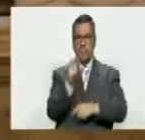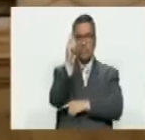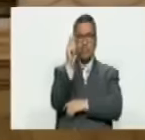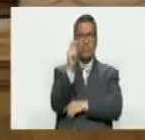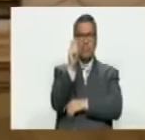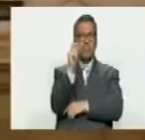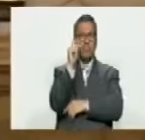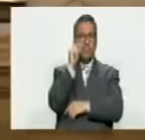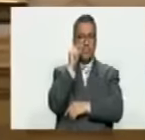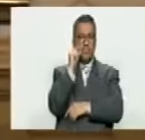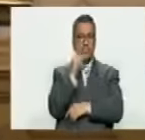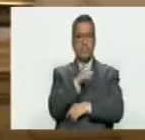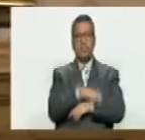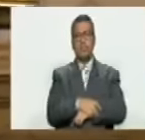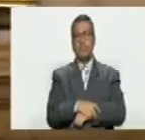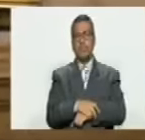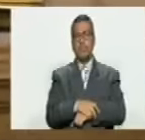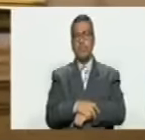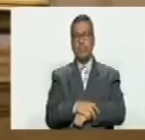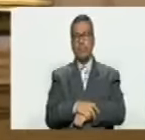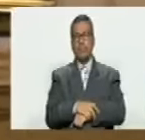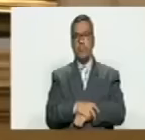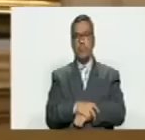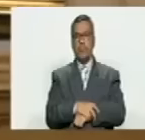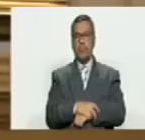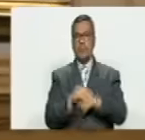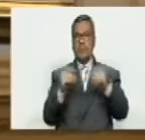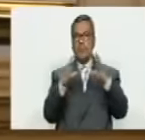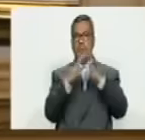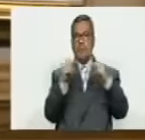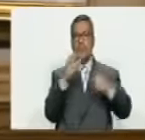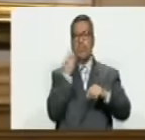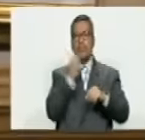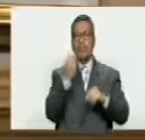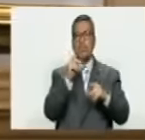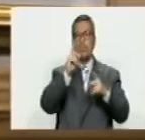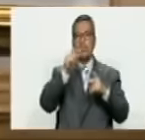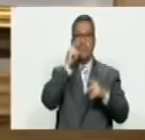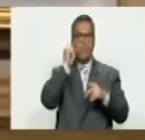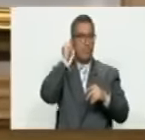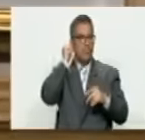Gracias, querido diputado. Se llevaron a todos los jóvenes y las jóvenes.